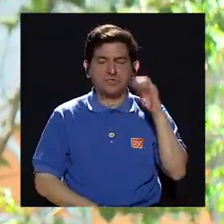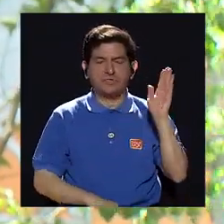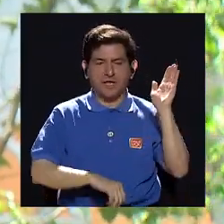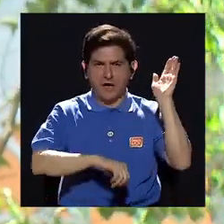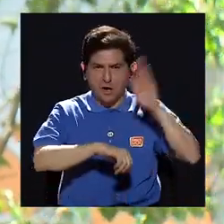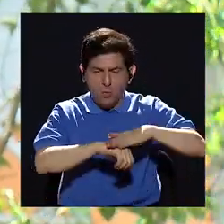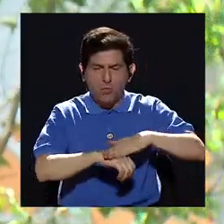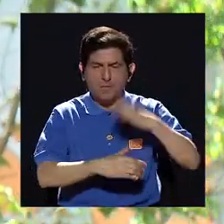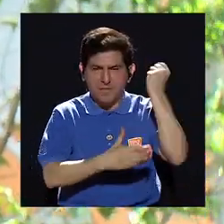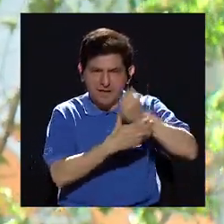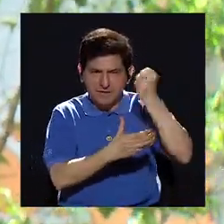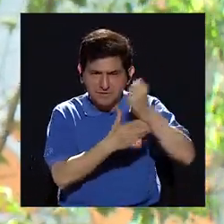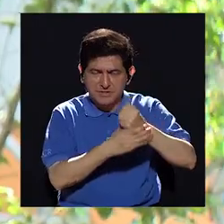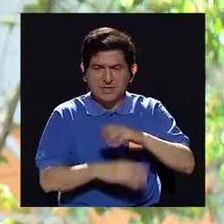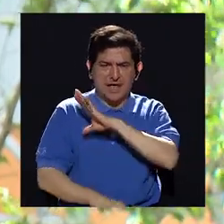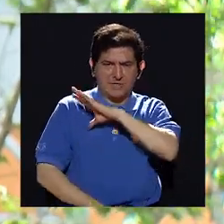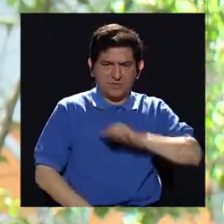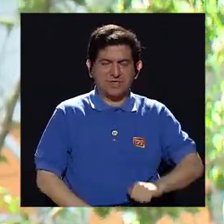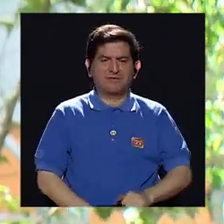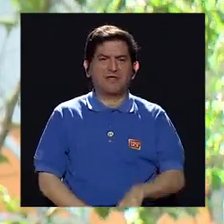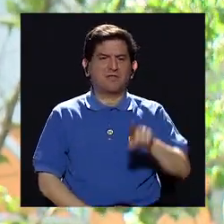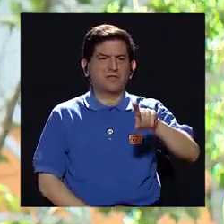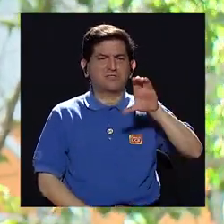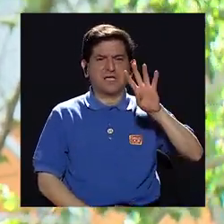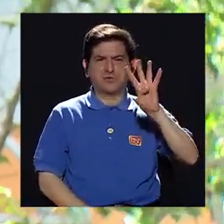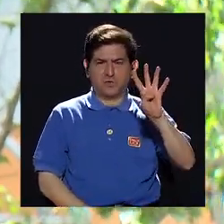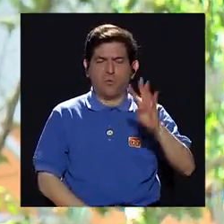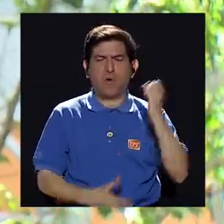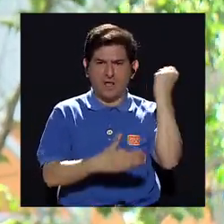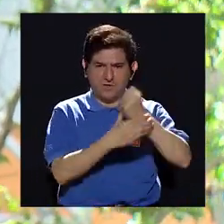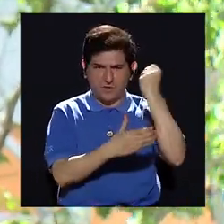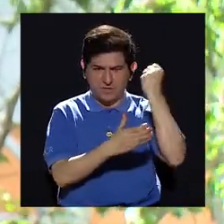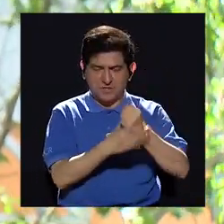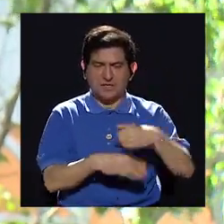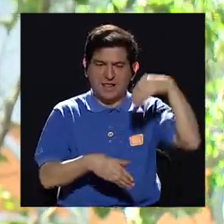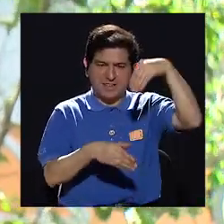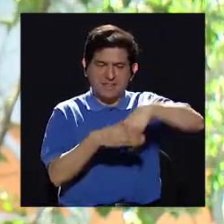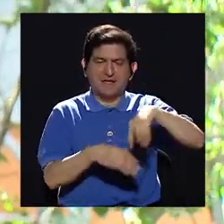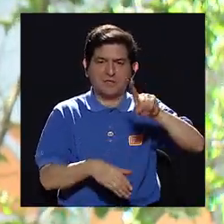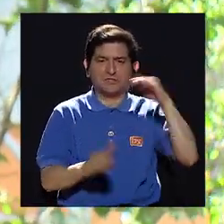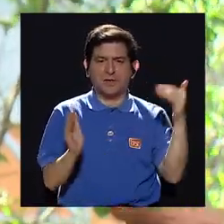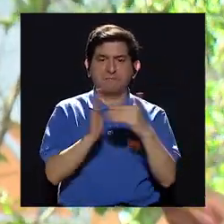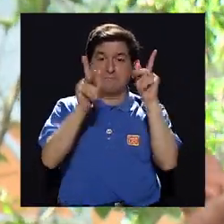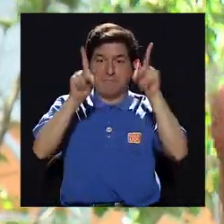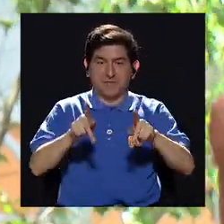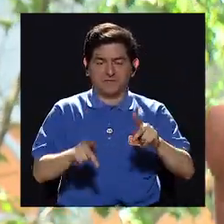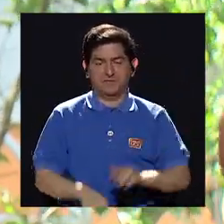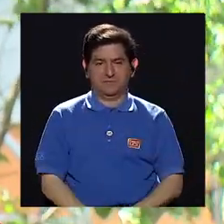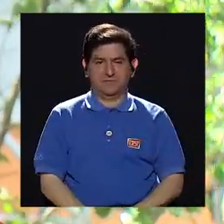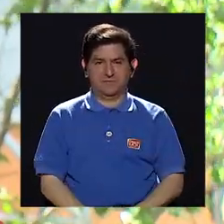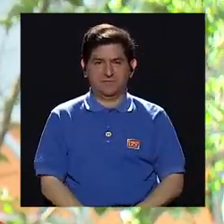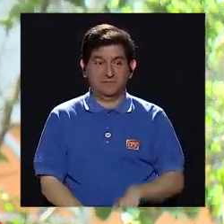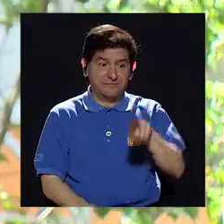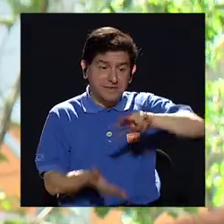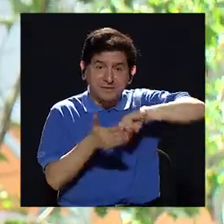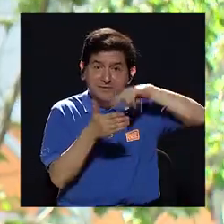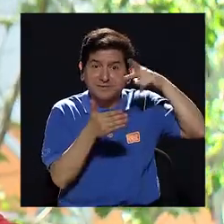dolosos en El Salvador hoy es de alrededor de 104 homicidios por 100.000 habitantes lo cual